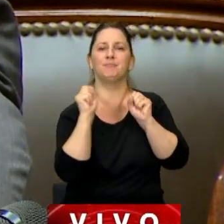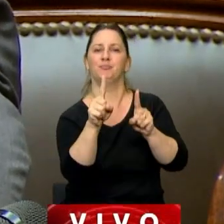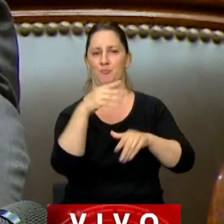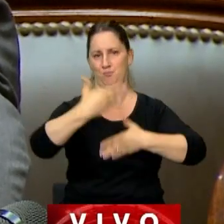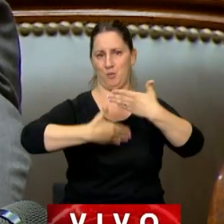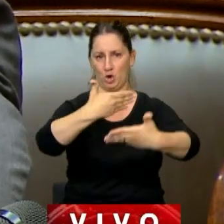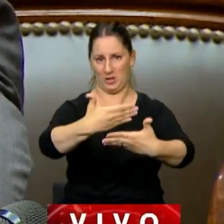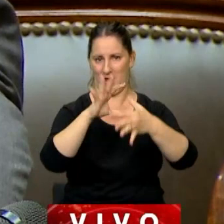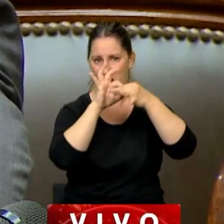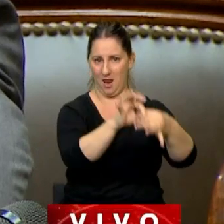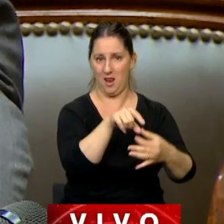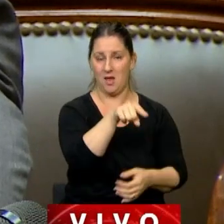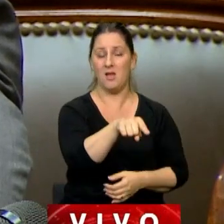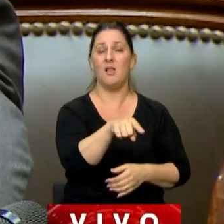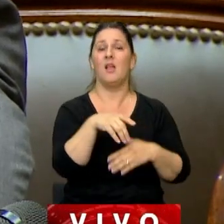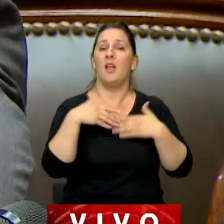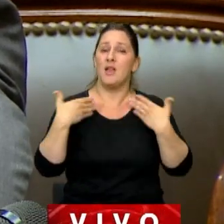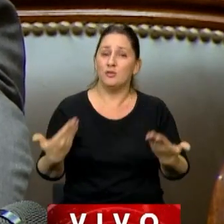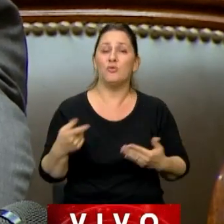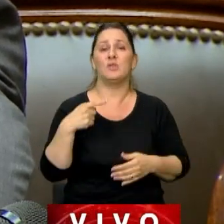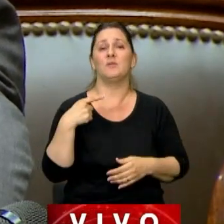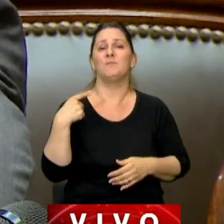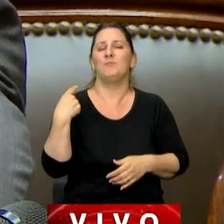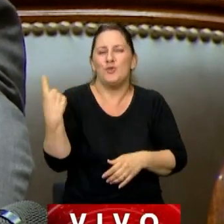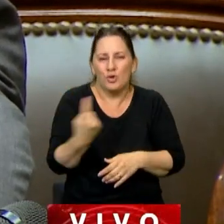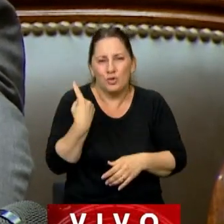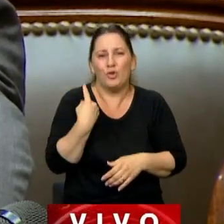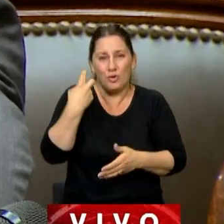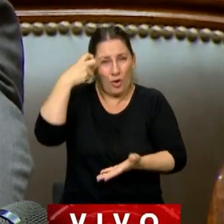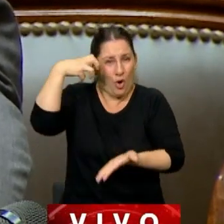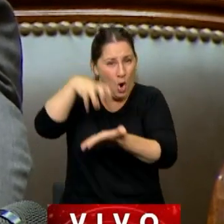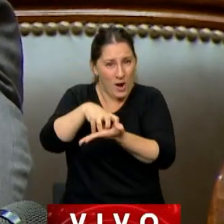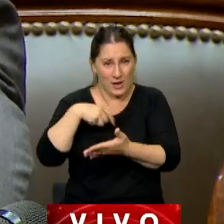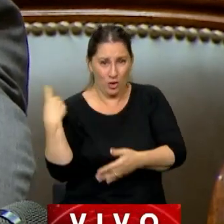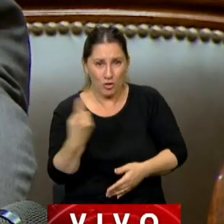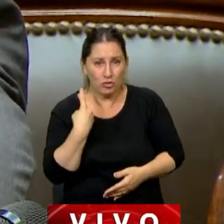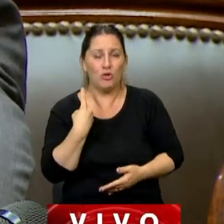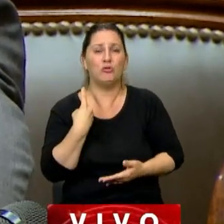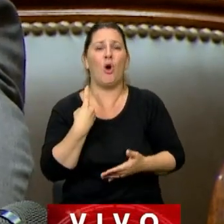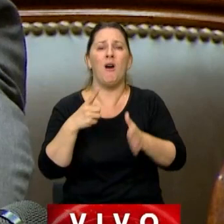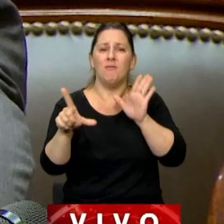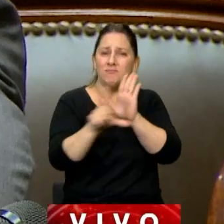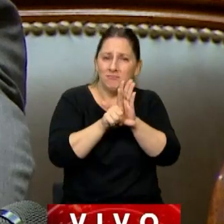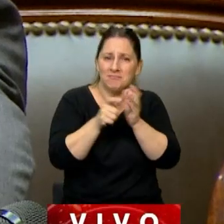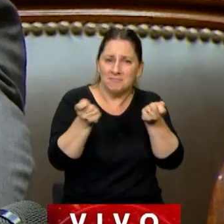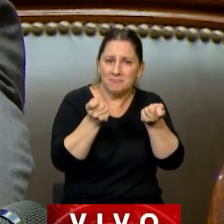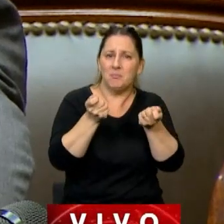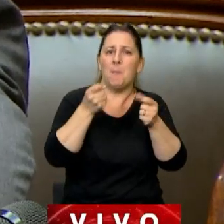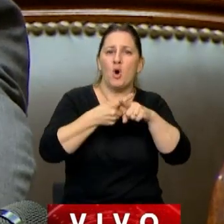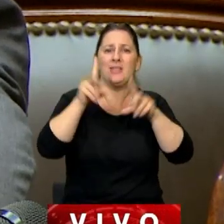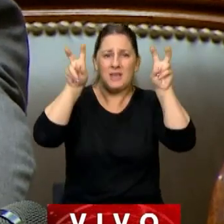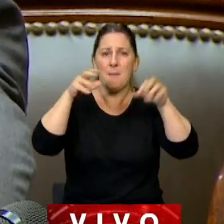procesal. Por lo tanto, no corresponde a este Congreso Nacional legislar en materia